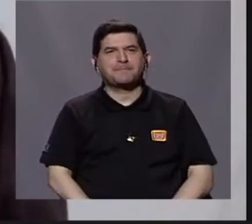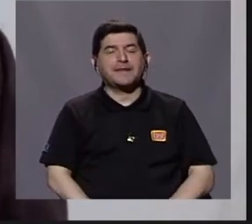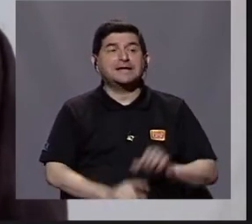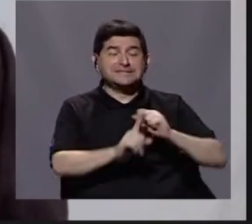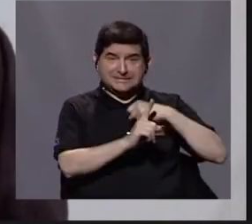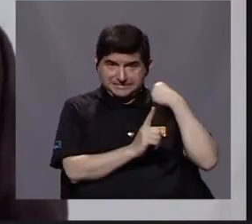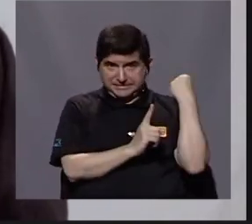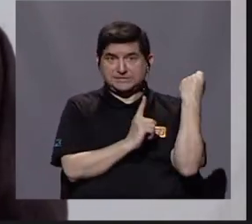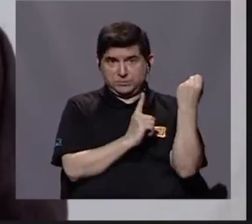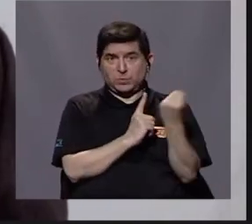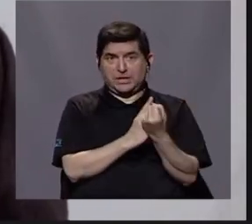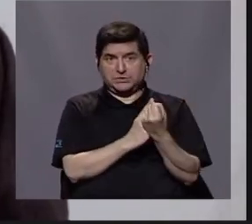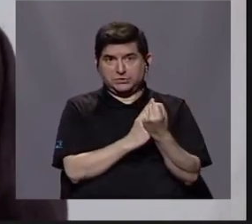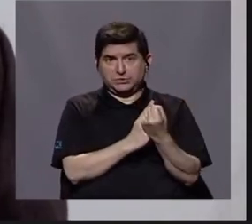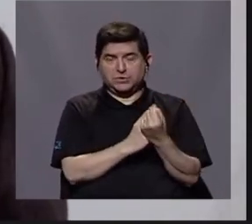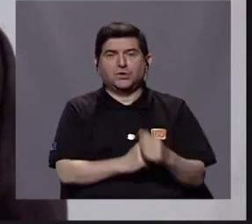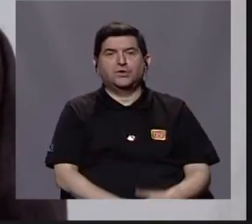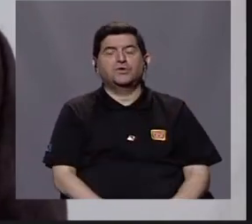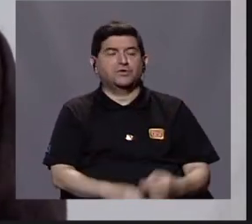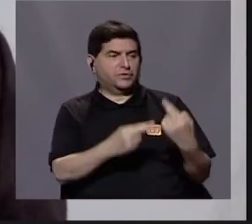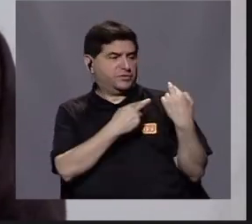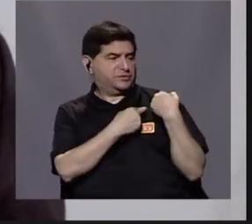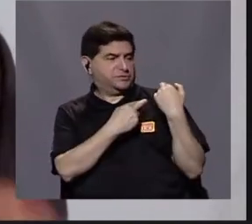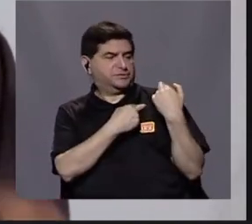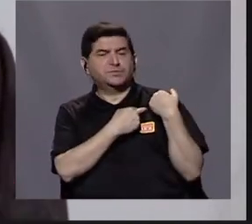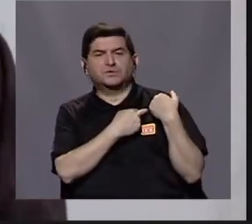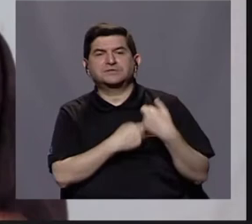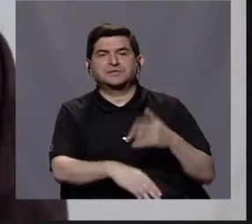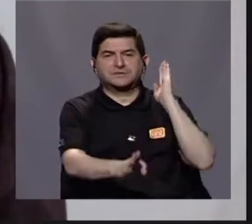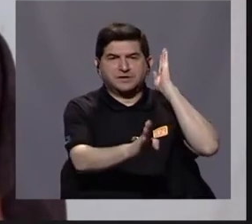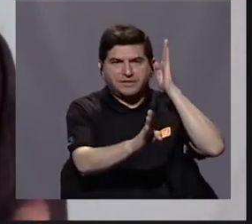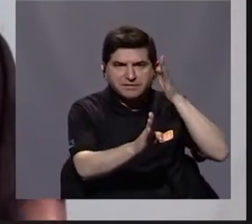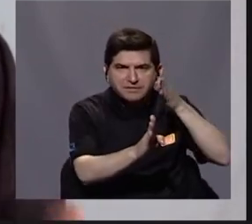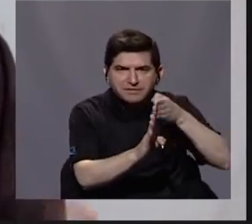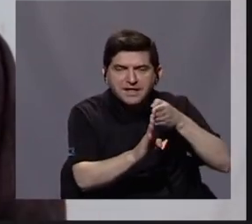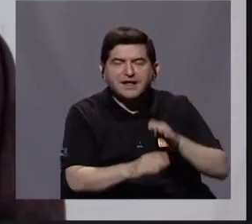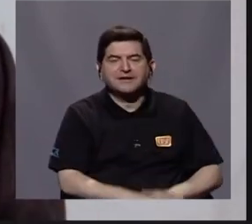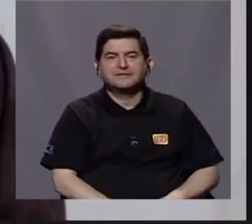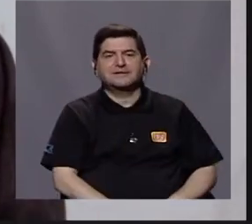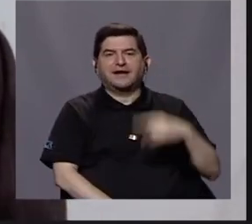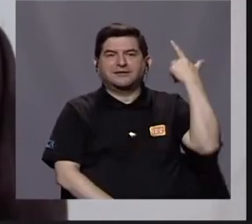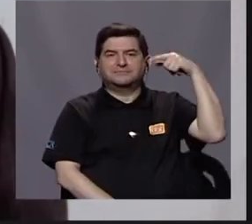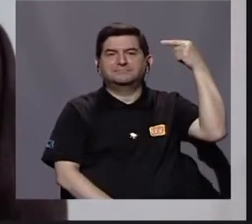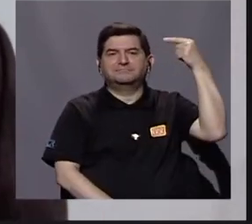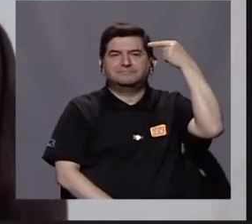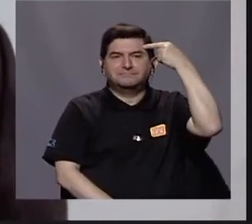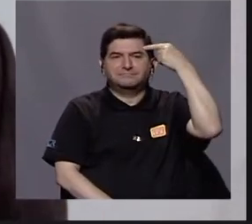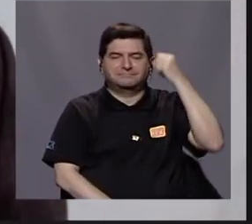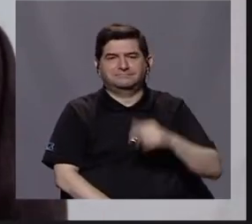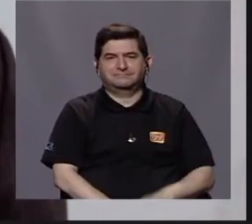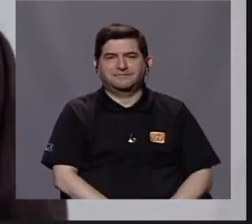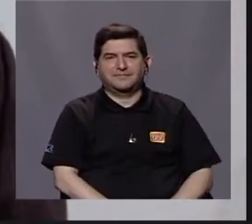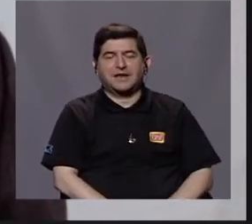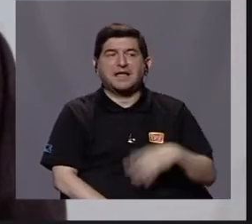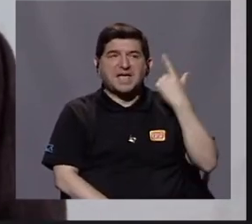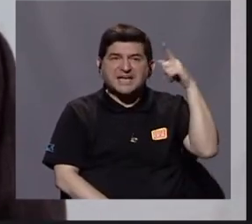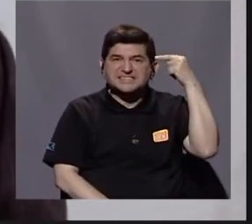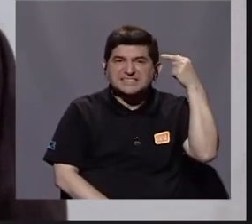asuntos que competen a una actuación directa por parte del Estado. El Estado,